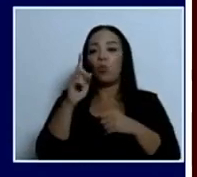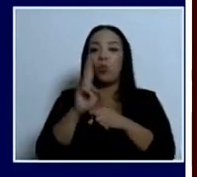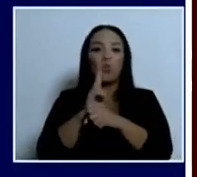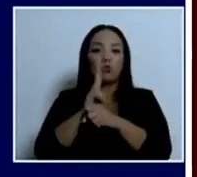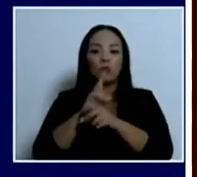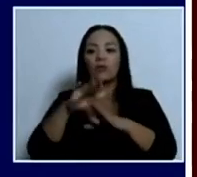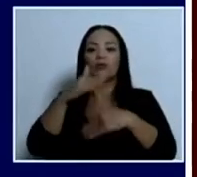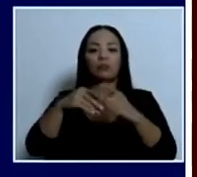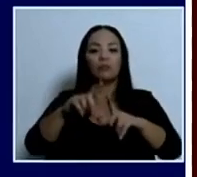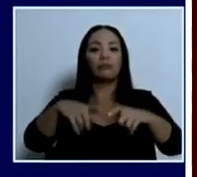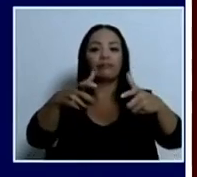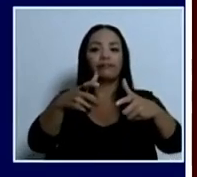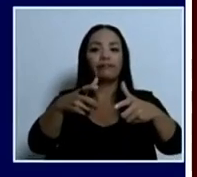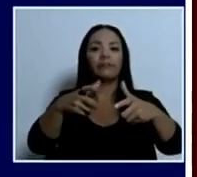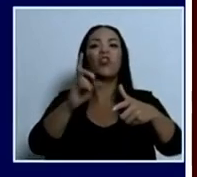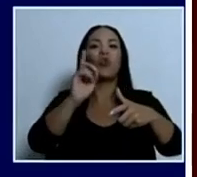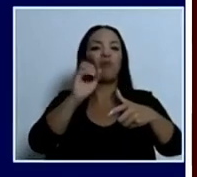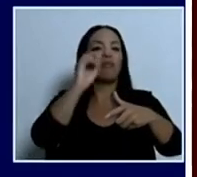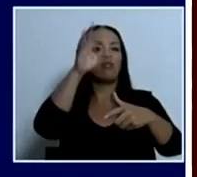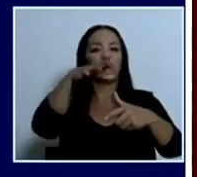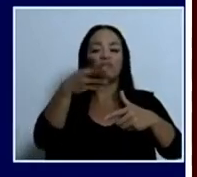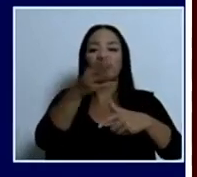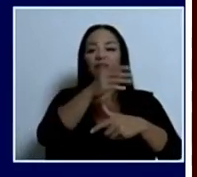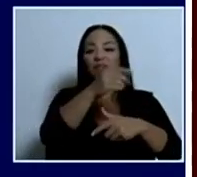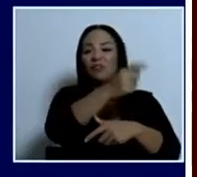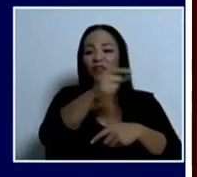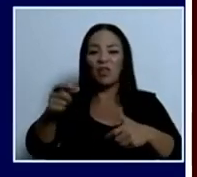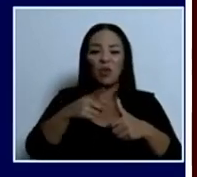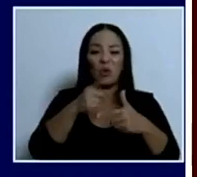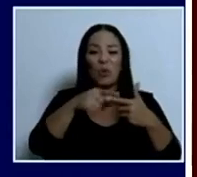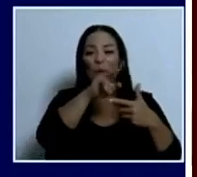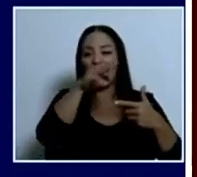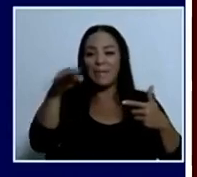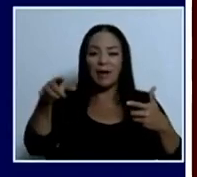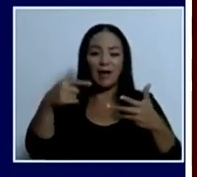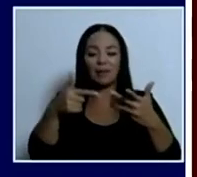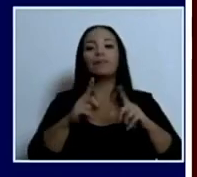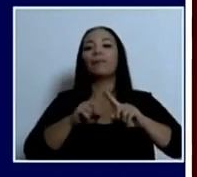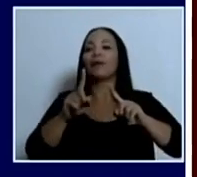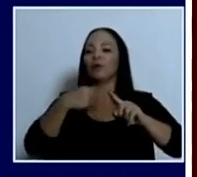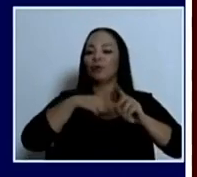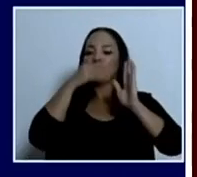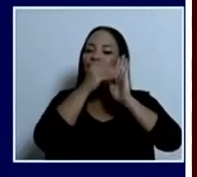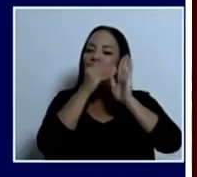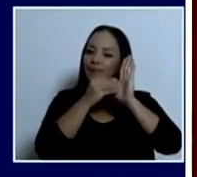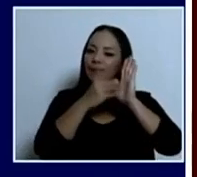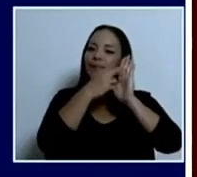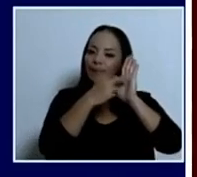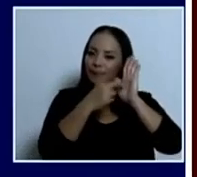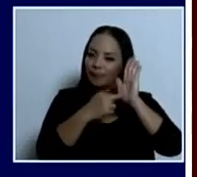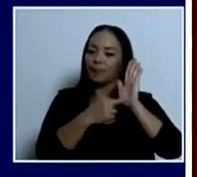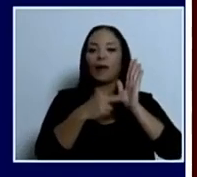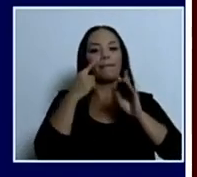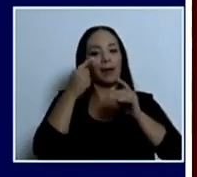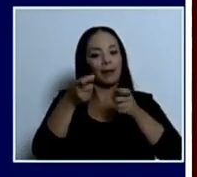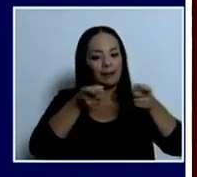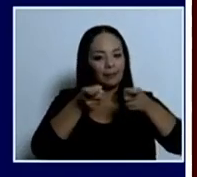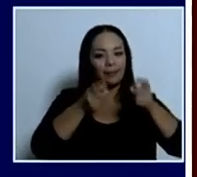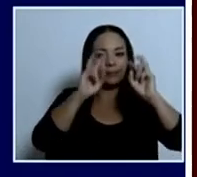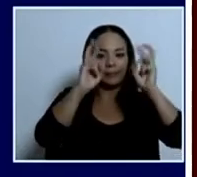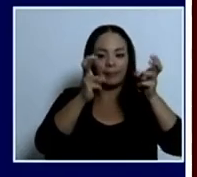En los ríos, en el mar, etcétera. Y estamos poniendo regulaciones. Entonces, en ese sentido,